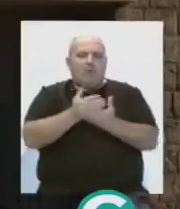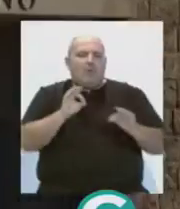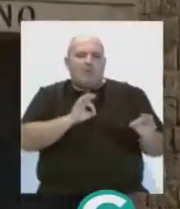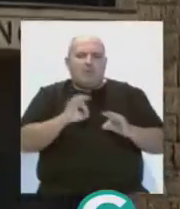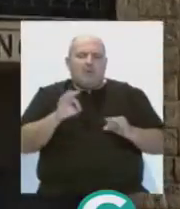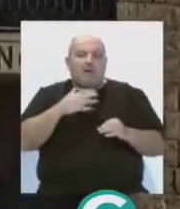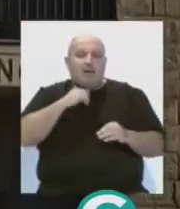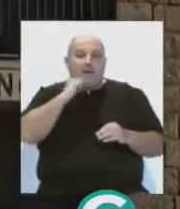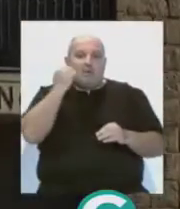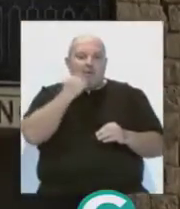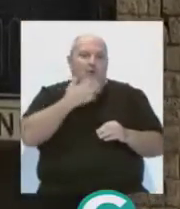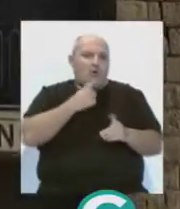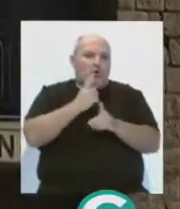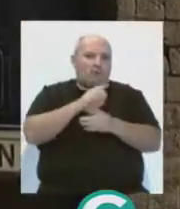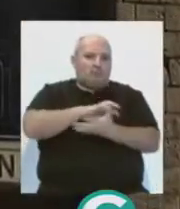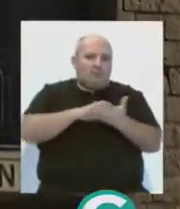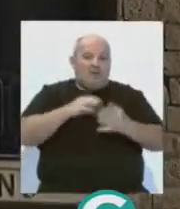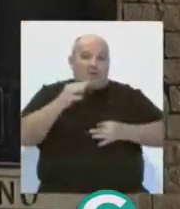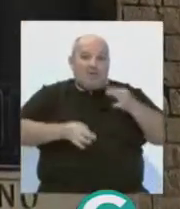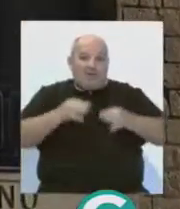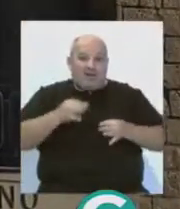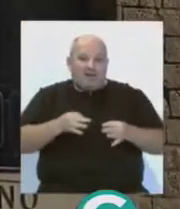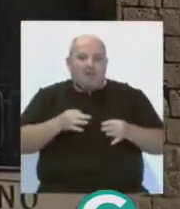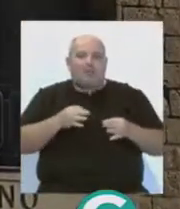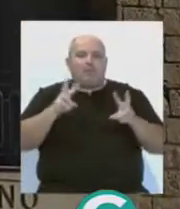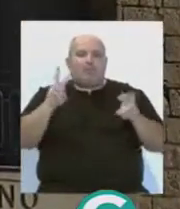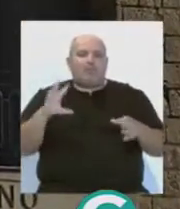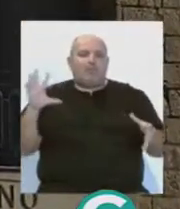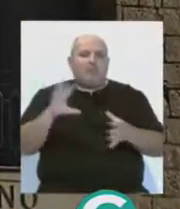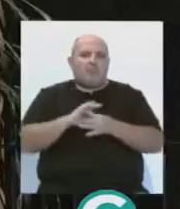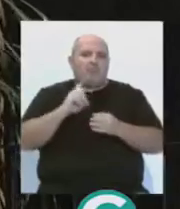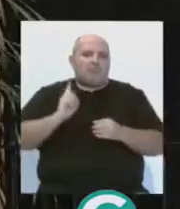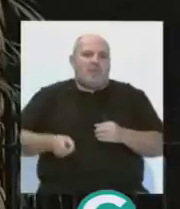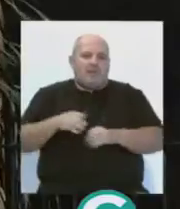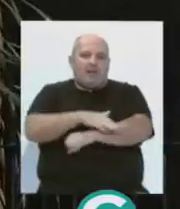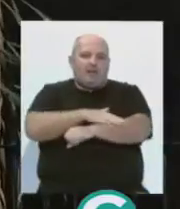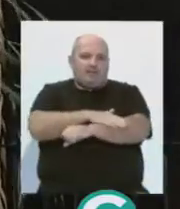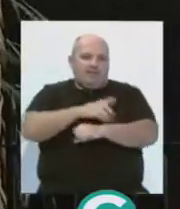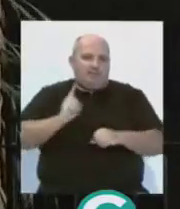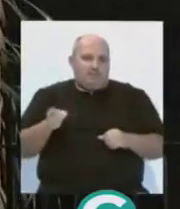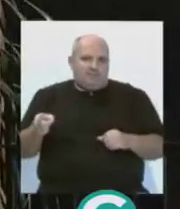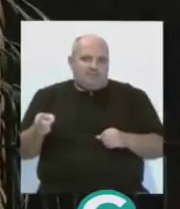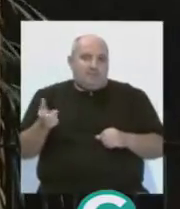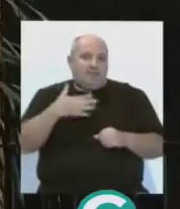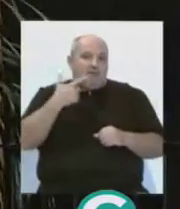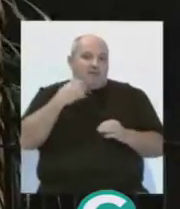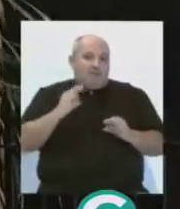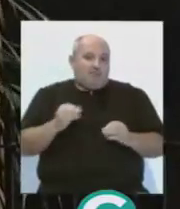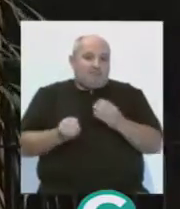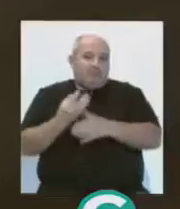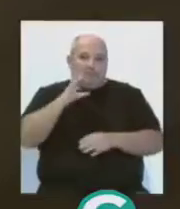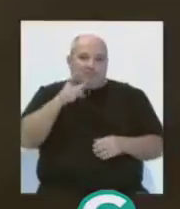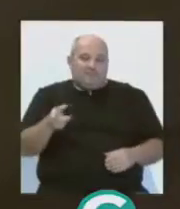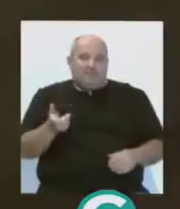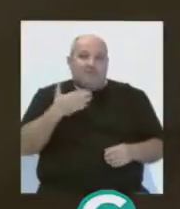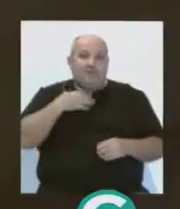preparación de recursos contra resoluciones judiciales se rige por lo que disponga la Abogacía General del Estado. Y así ha sucedido.